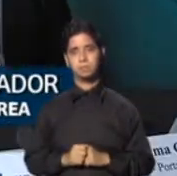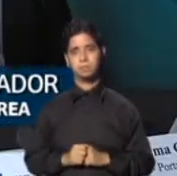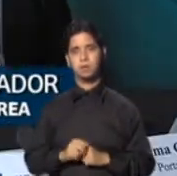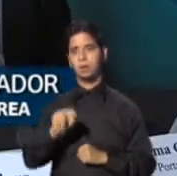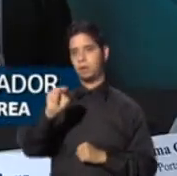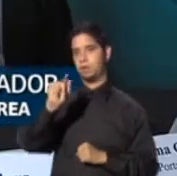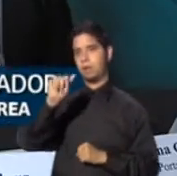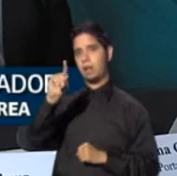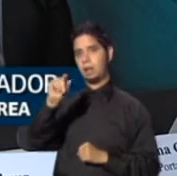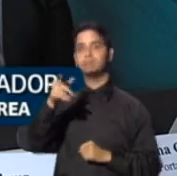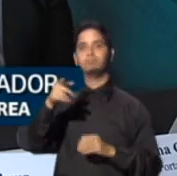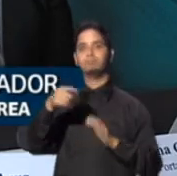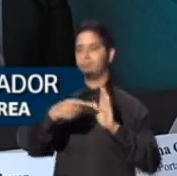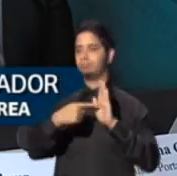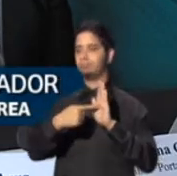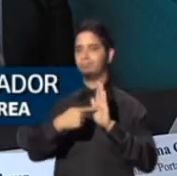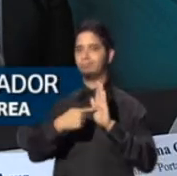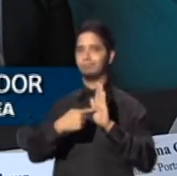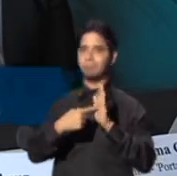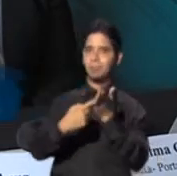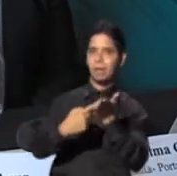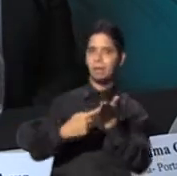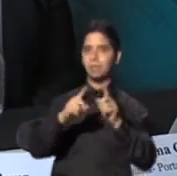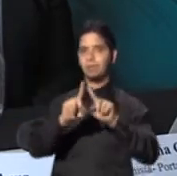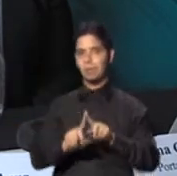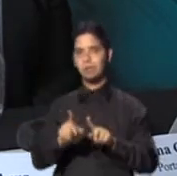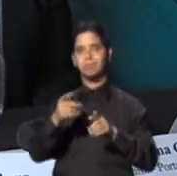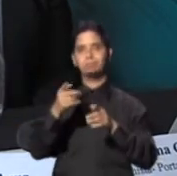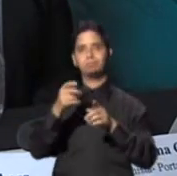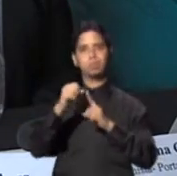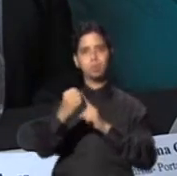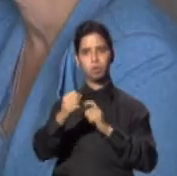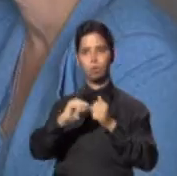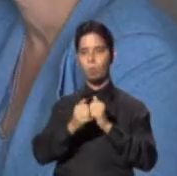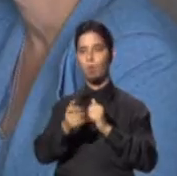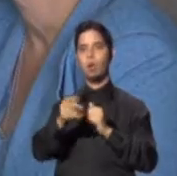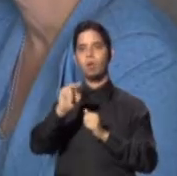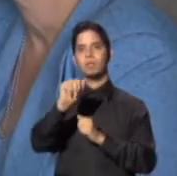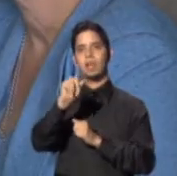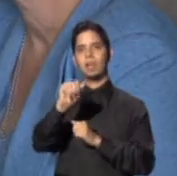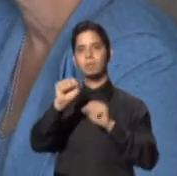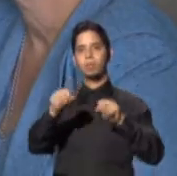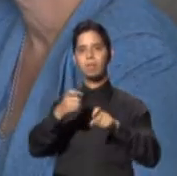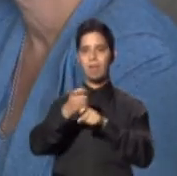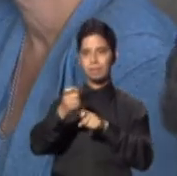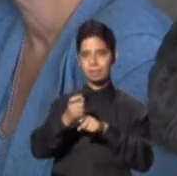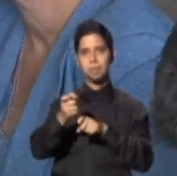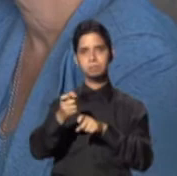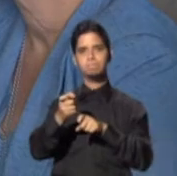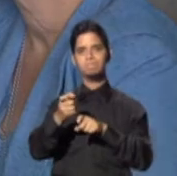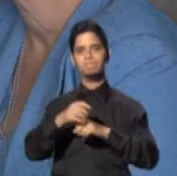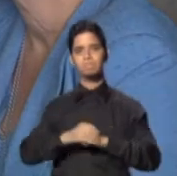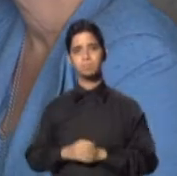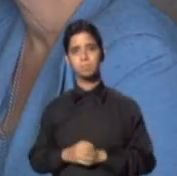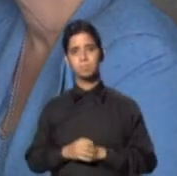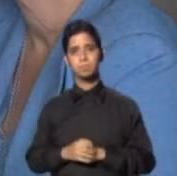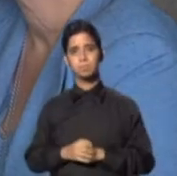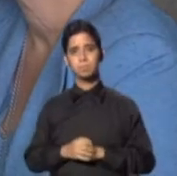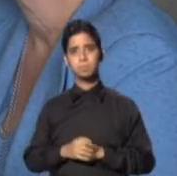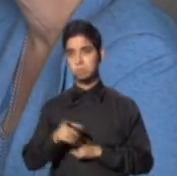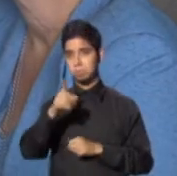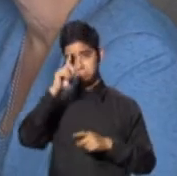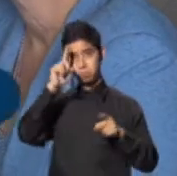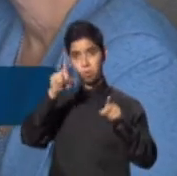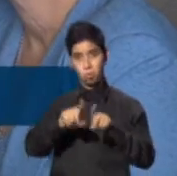diferentes perspectivas y conocimientos profesionales sobre el efecto nocivo de la utilización de este químico. Coinciden que los intereses